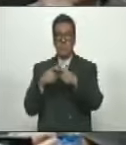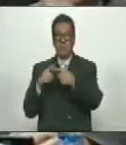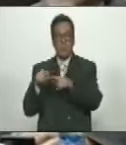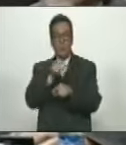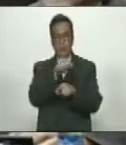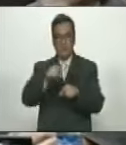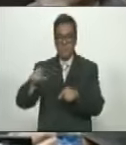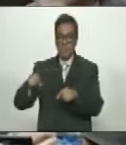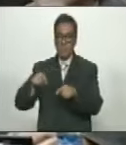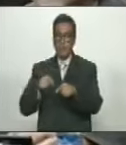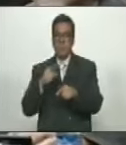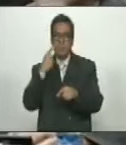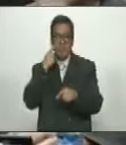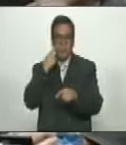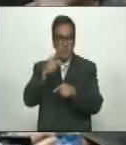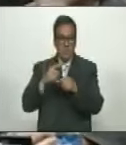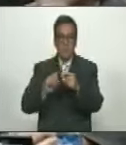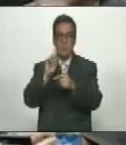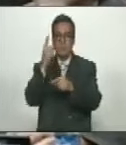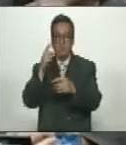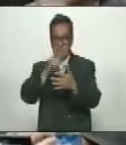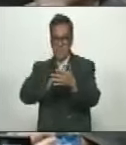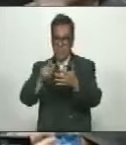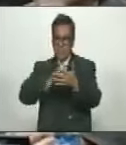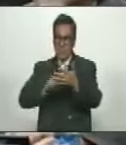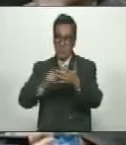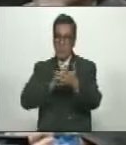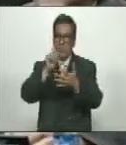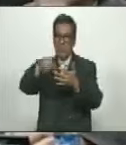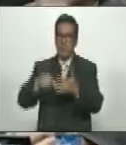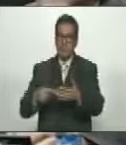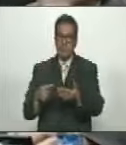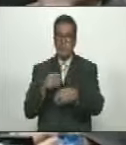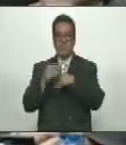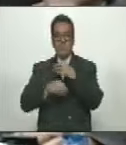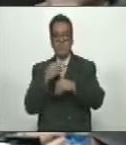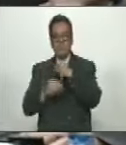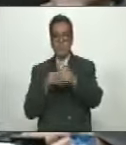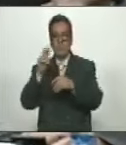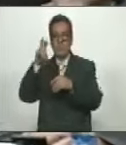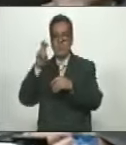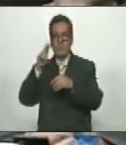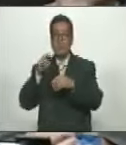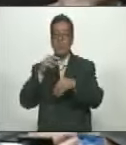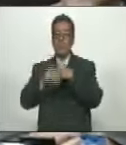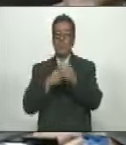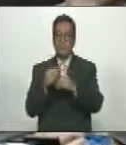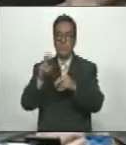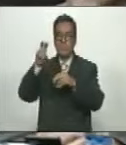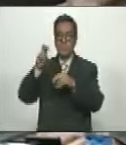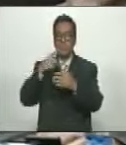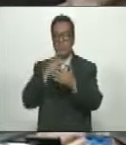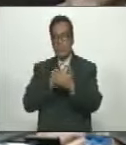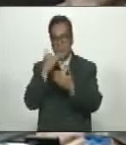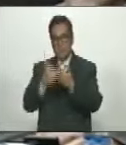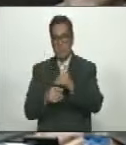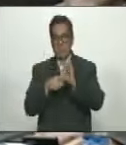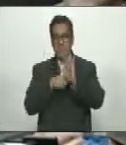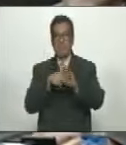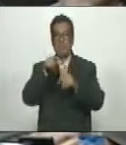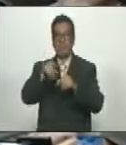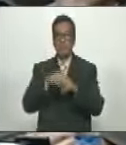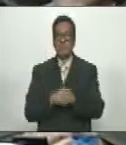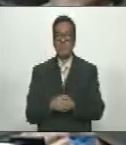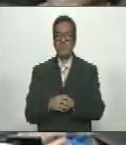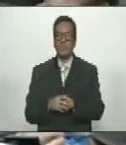Personas Que Quedaban Pendientes Del Primer Registro Sino Además Para Implementar Nuevos Mecanismos Y Nuevos Programas Como